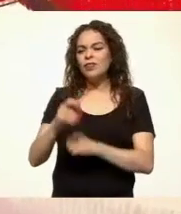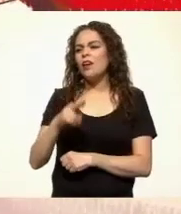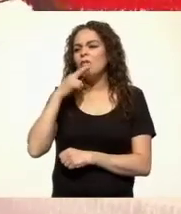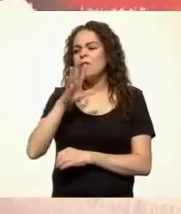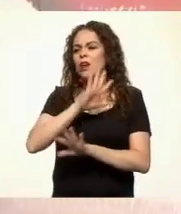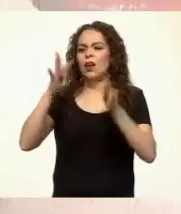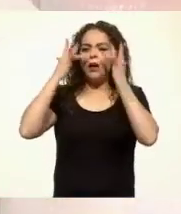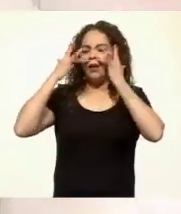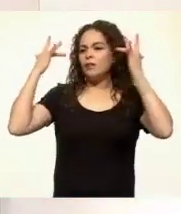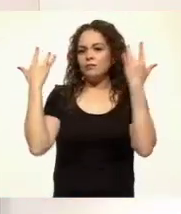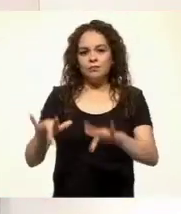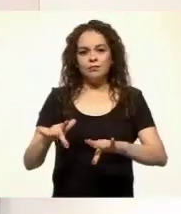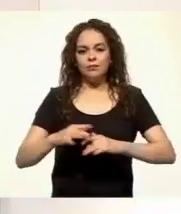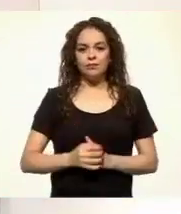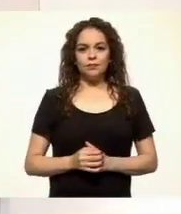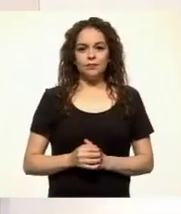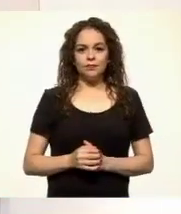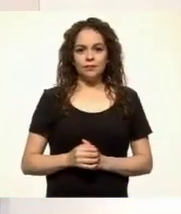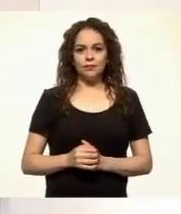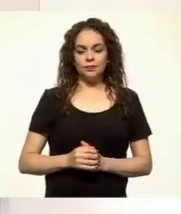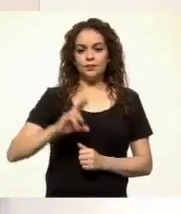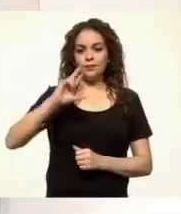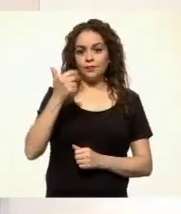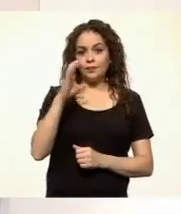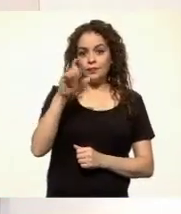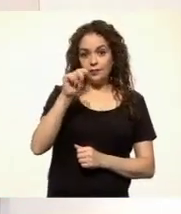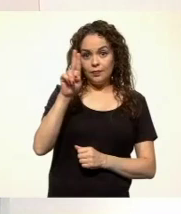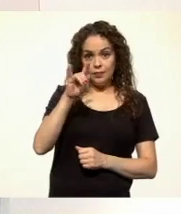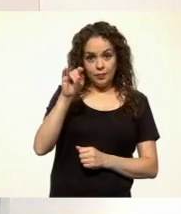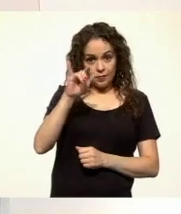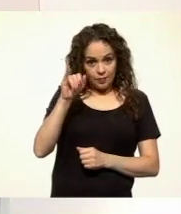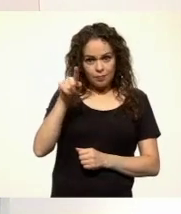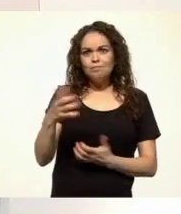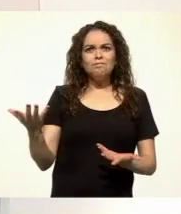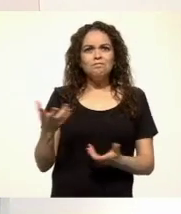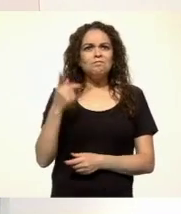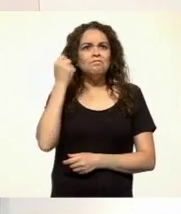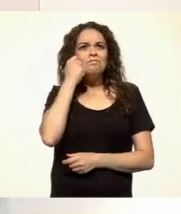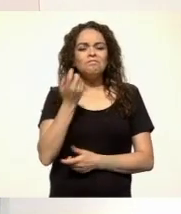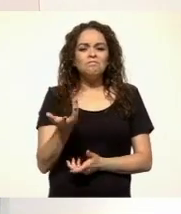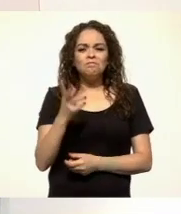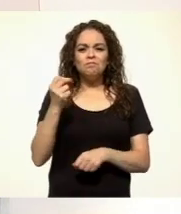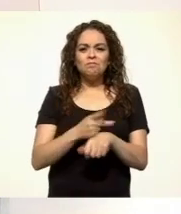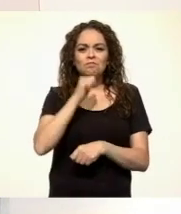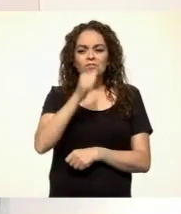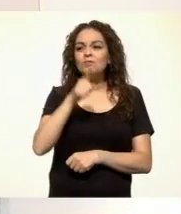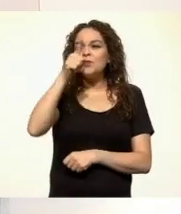renunció a darle clase. A la Chaxiritsip no le importó mucho, pues se entretuvo con otro capricho.